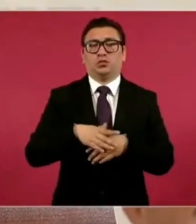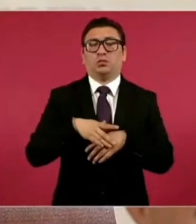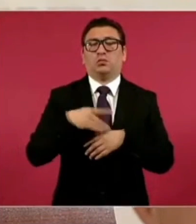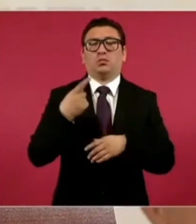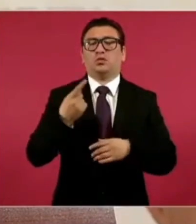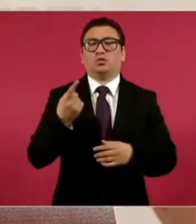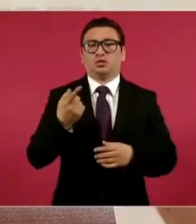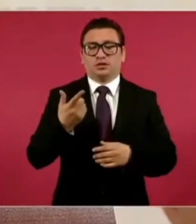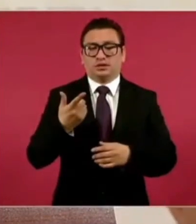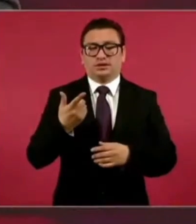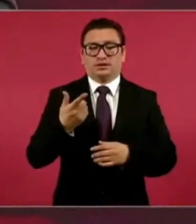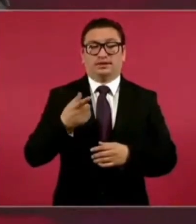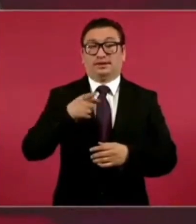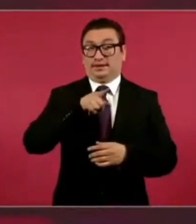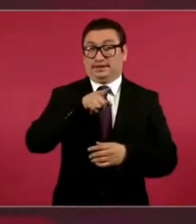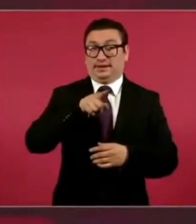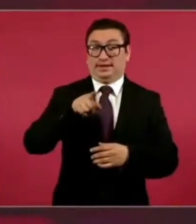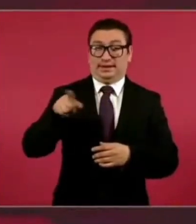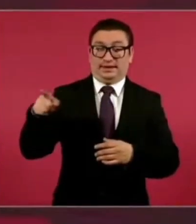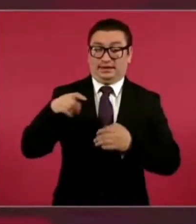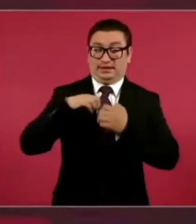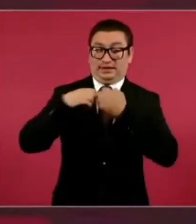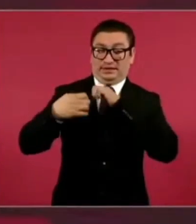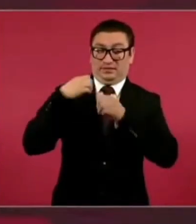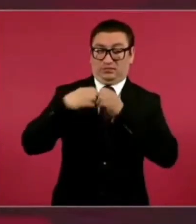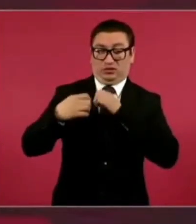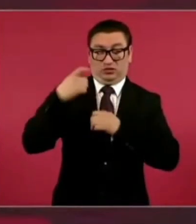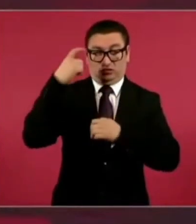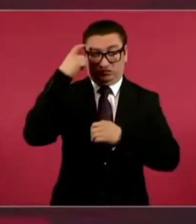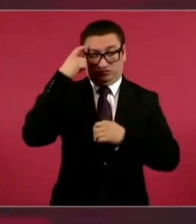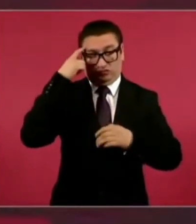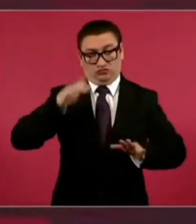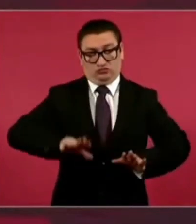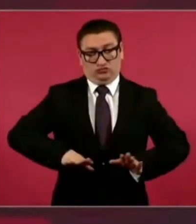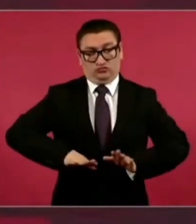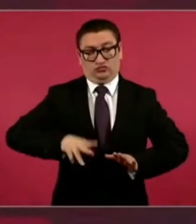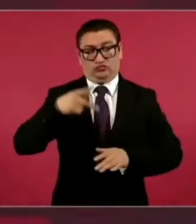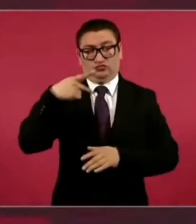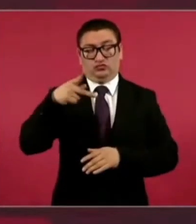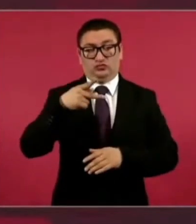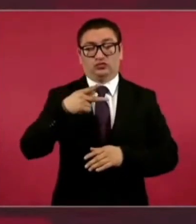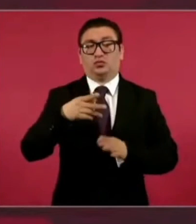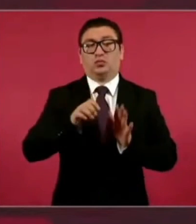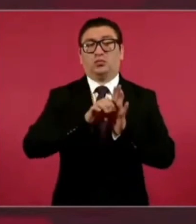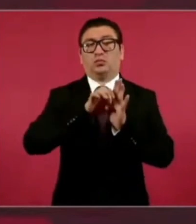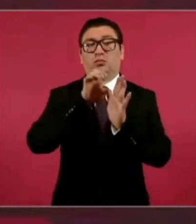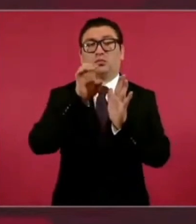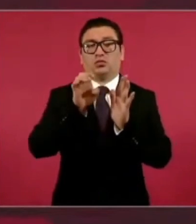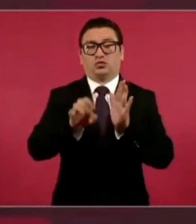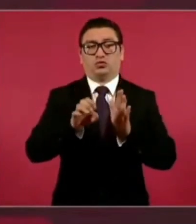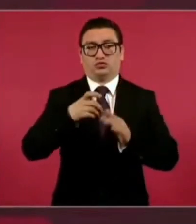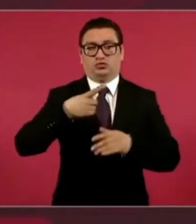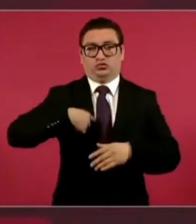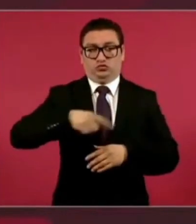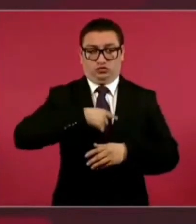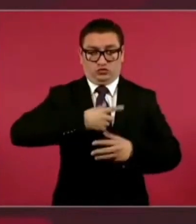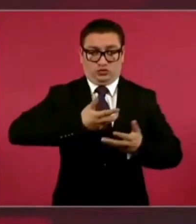Es que están en un plan que si la ensartamos